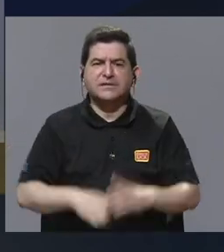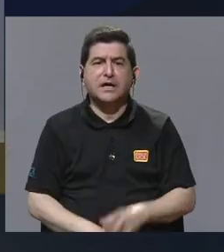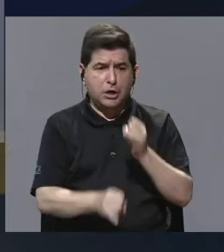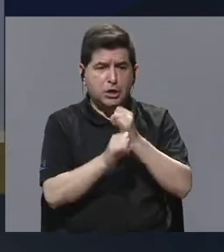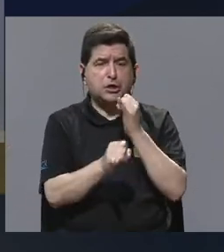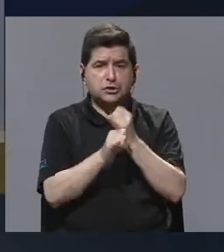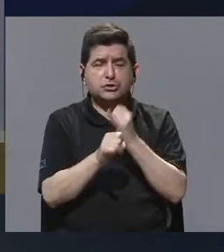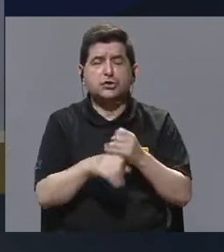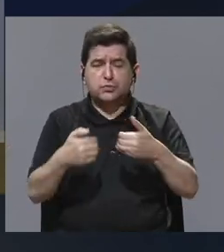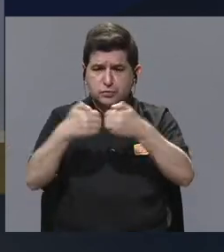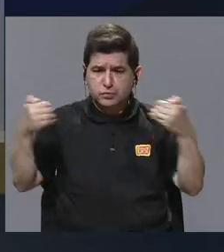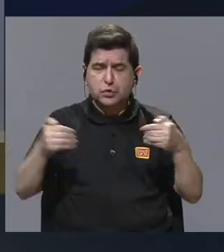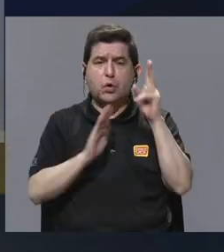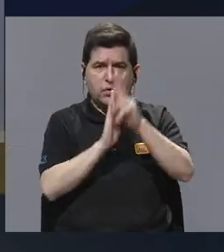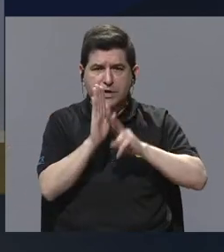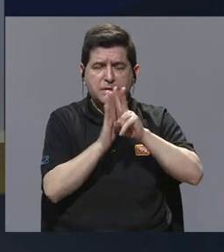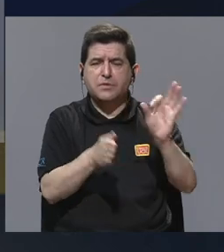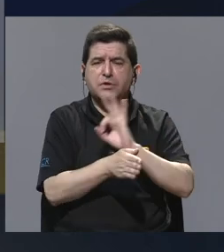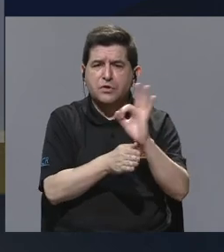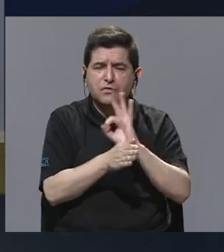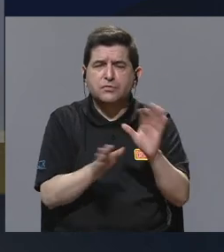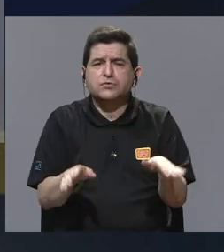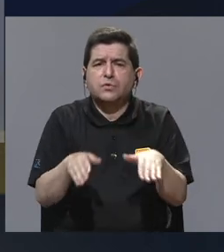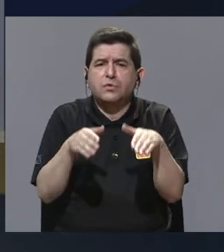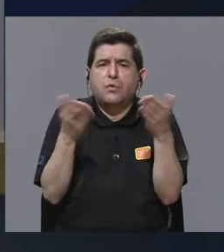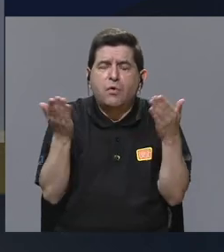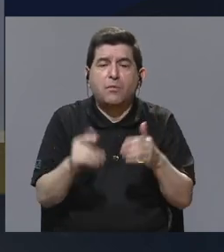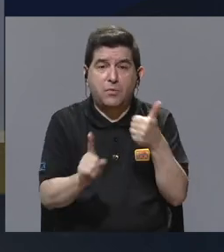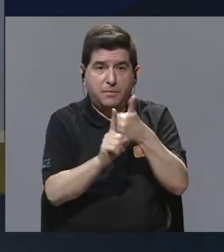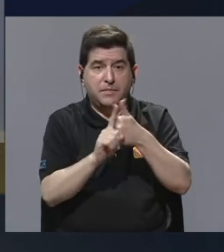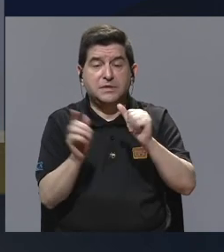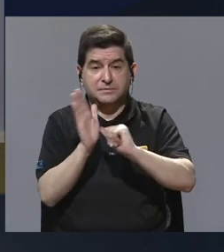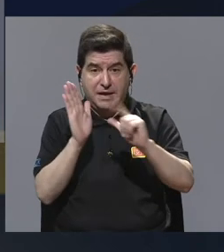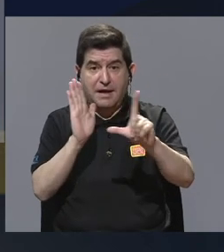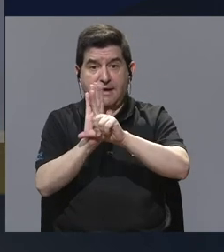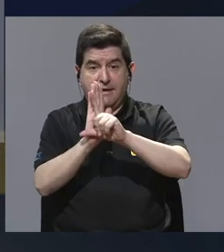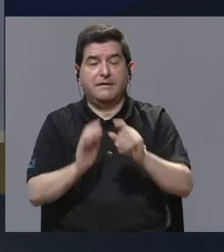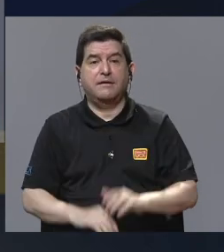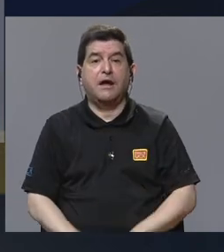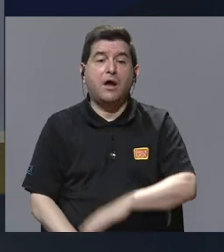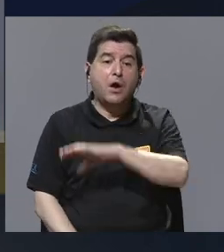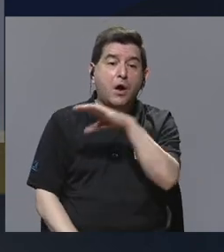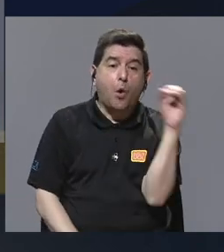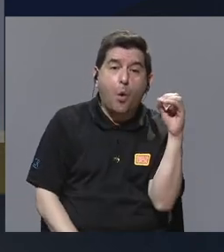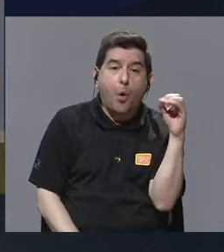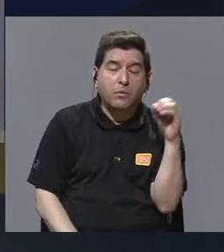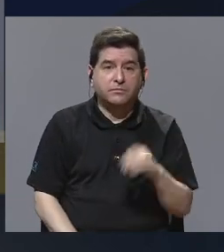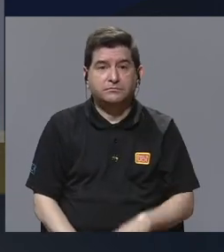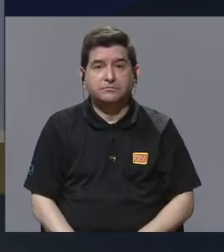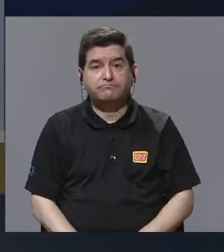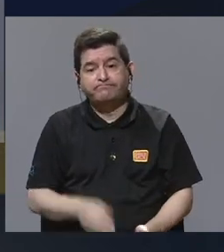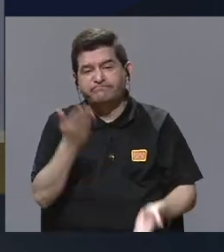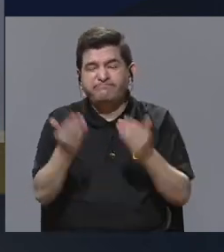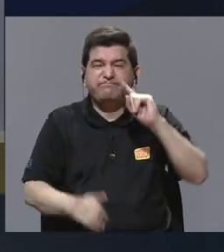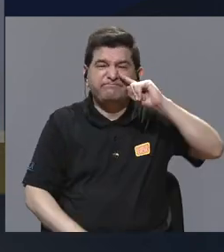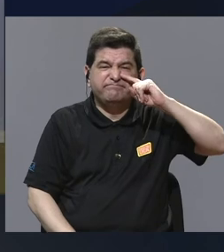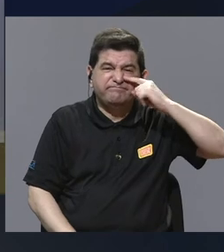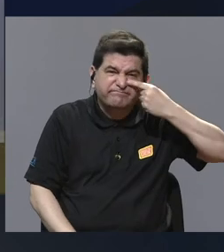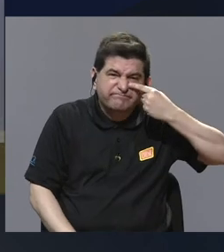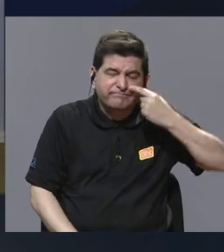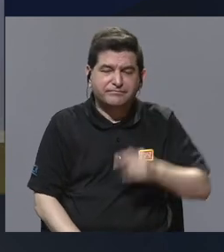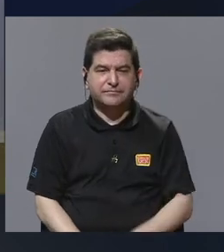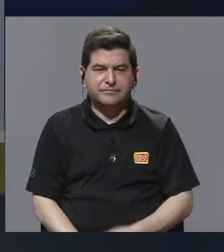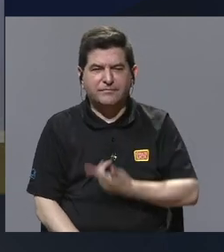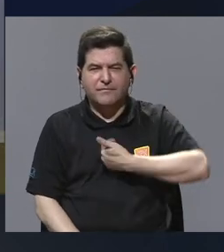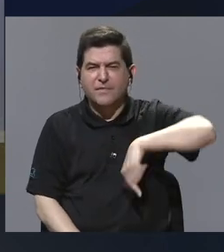instituciones autónomas que han hecho videos de cómo funcionan o la propia asamblea ha hecho cosas, o podía ser relativamente aburrido. Entonces,